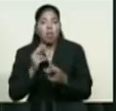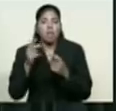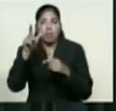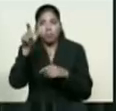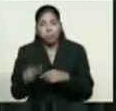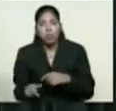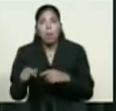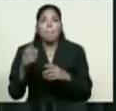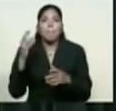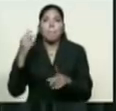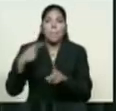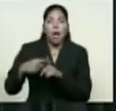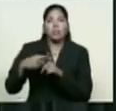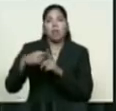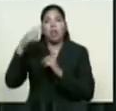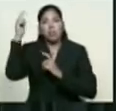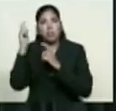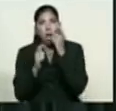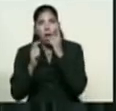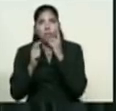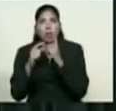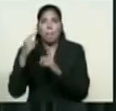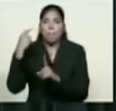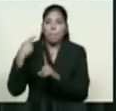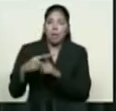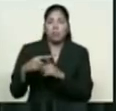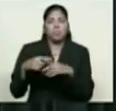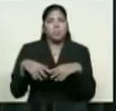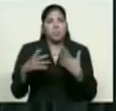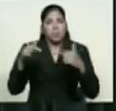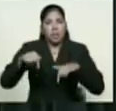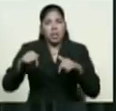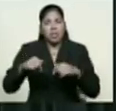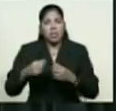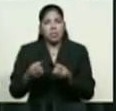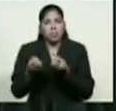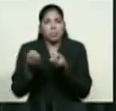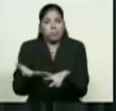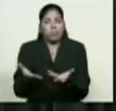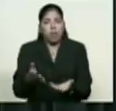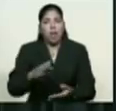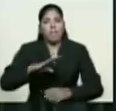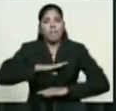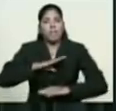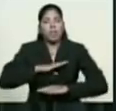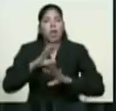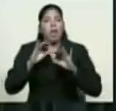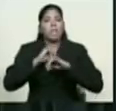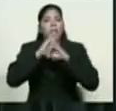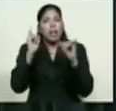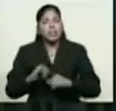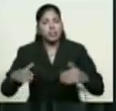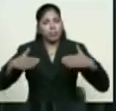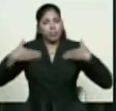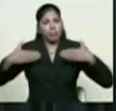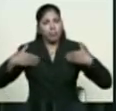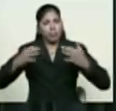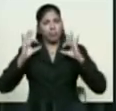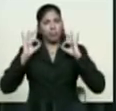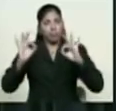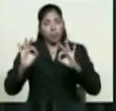inspirado en la doctrina bolivariana de la mayor suma de felicidad posible. En consecuencia,